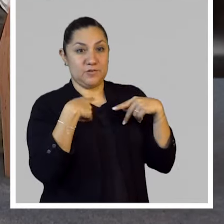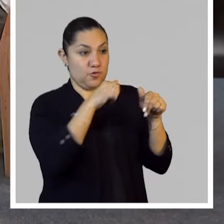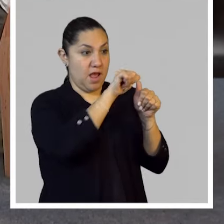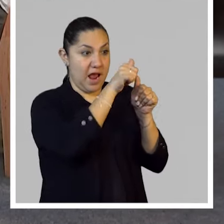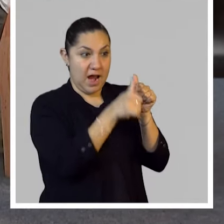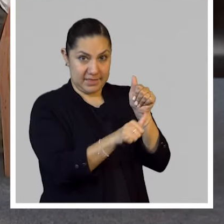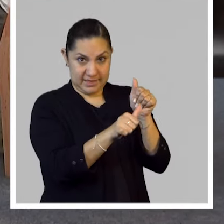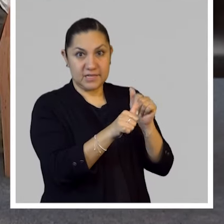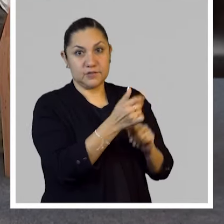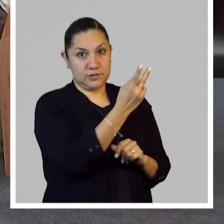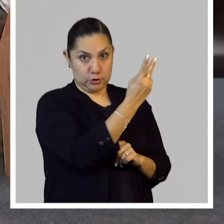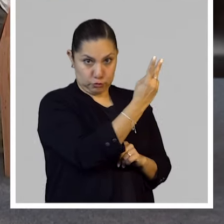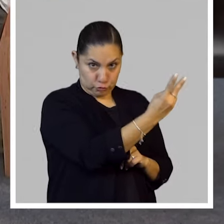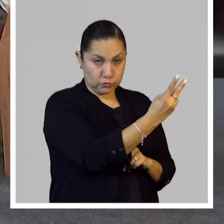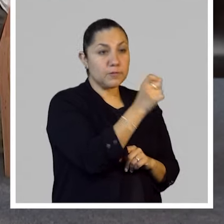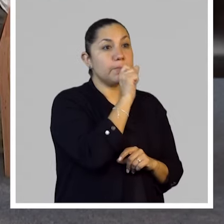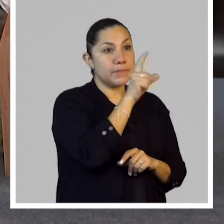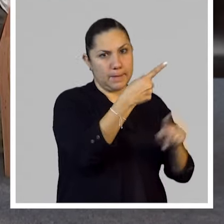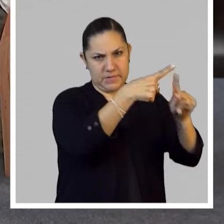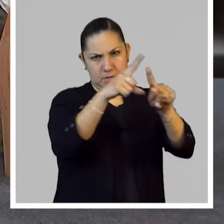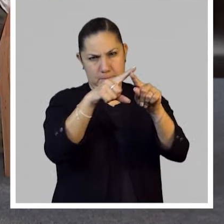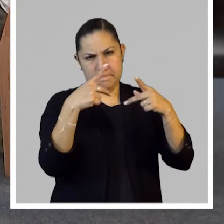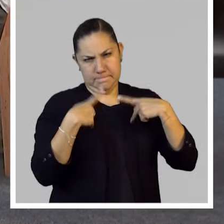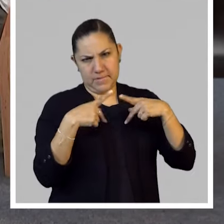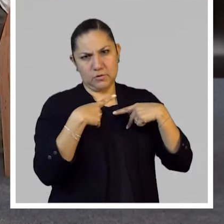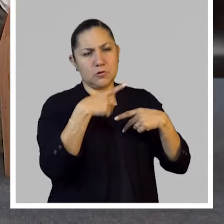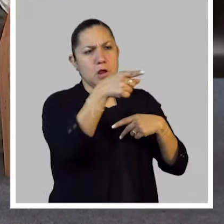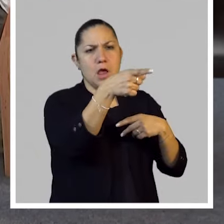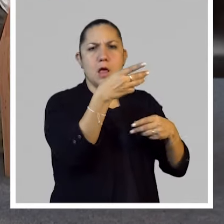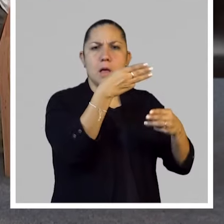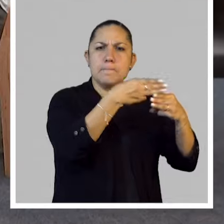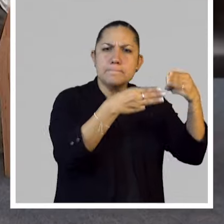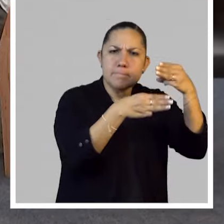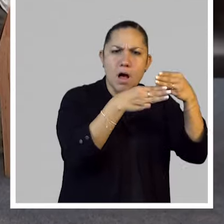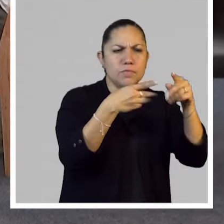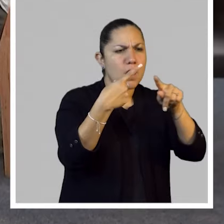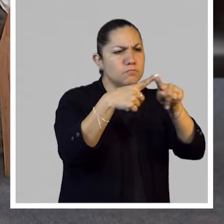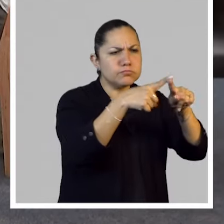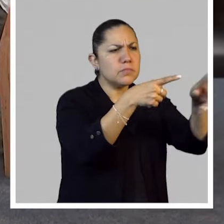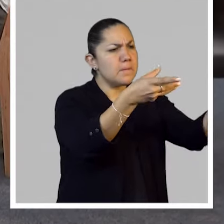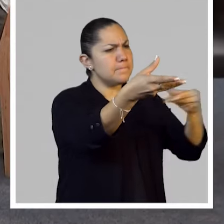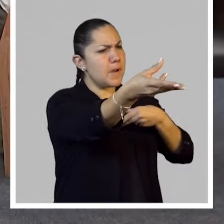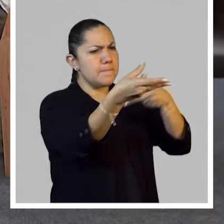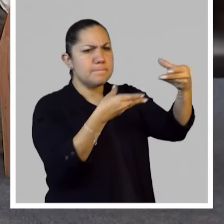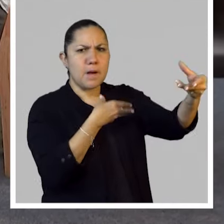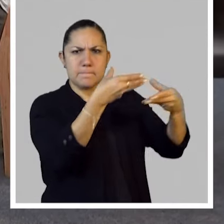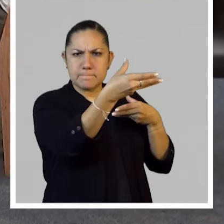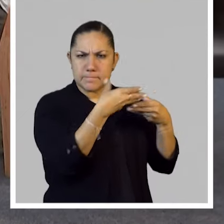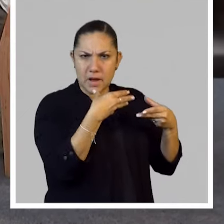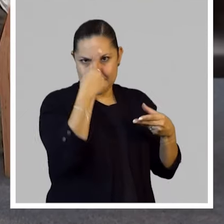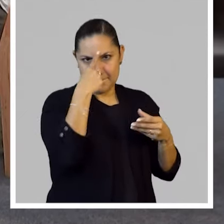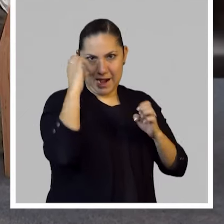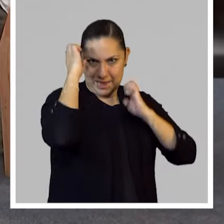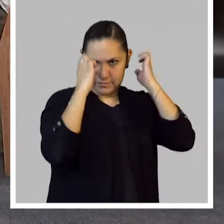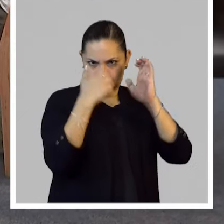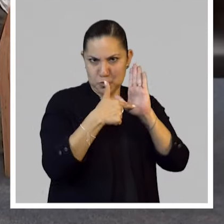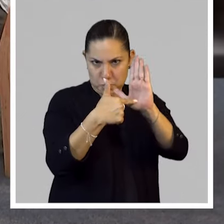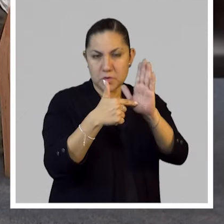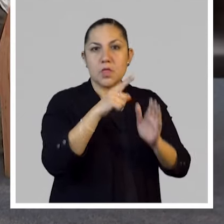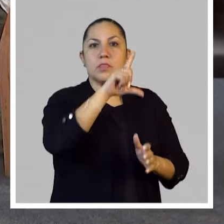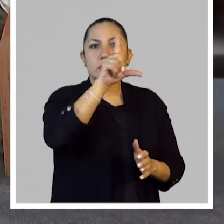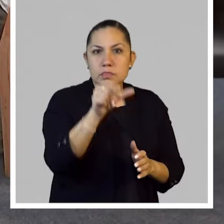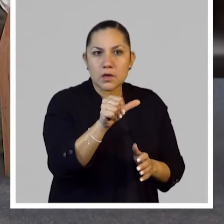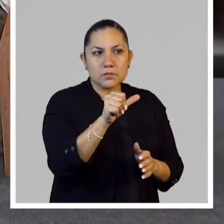otras personas nos dieron materiales para exhibir y nunca nos los, o sea, en realidad nos los entregaron para que